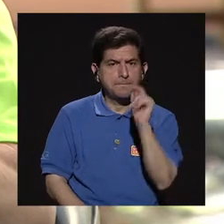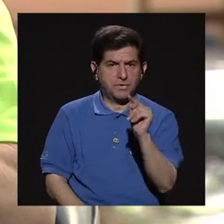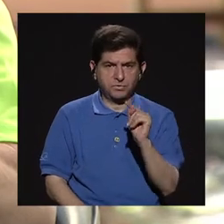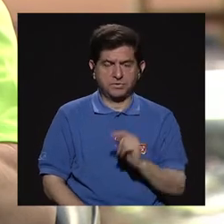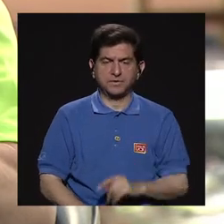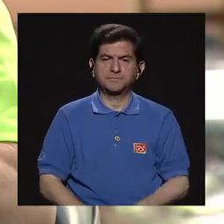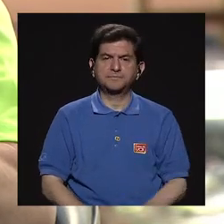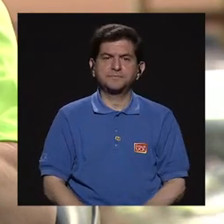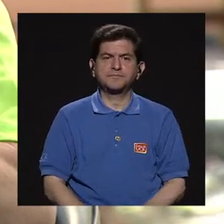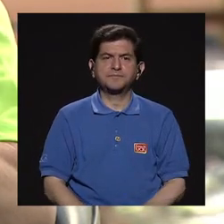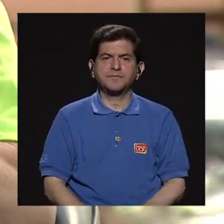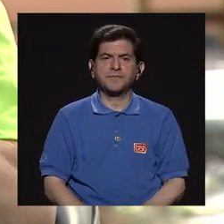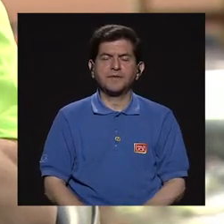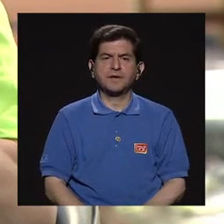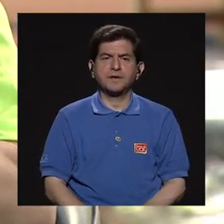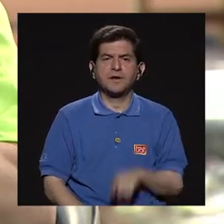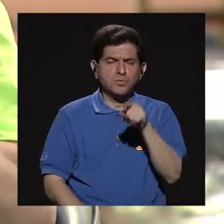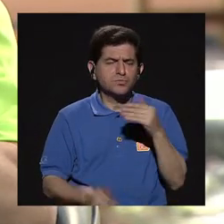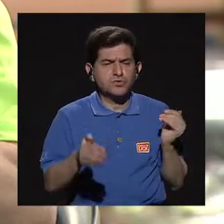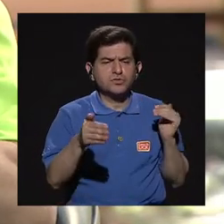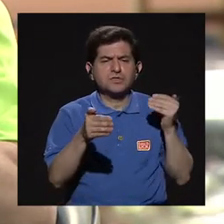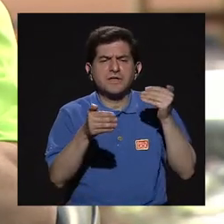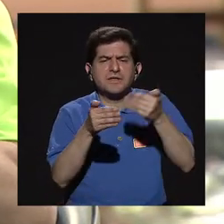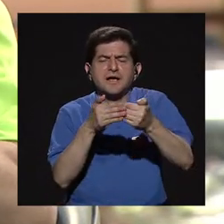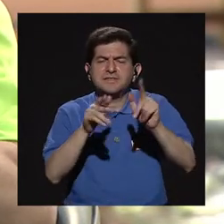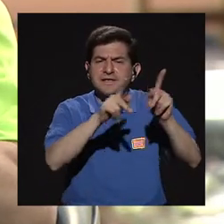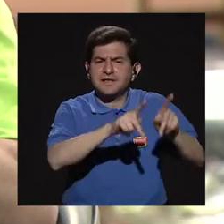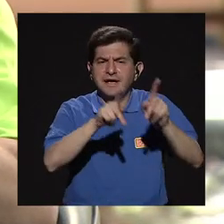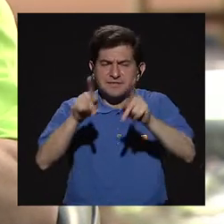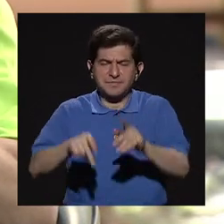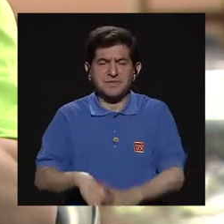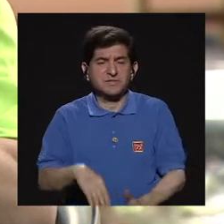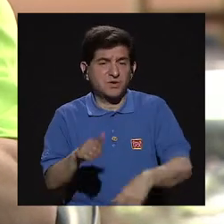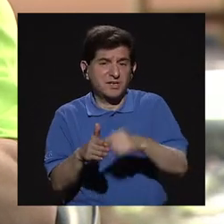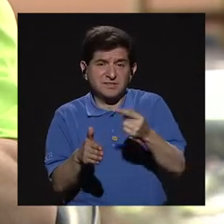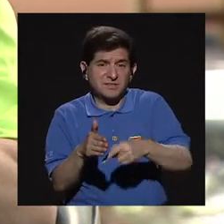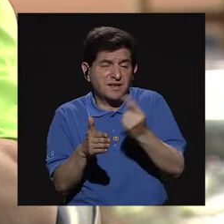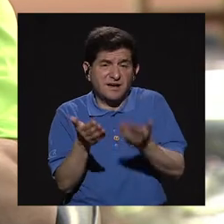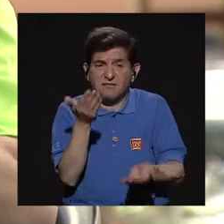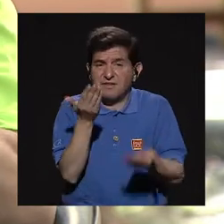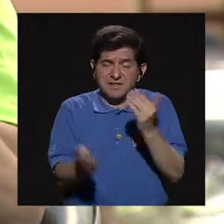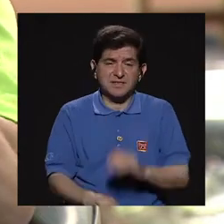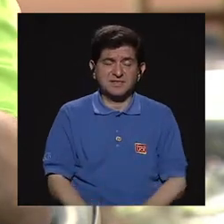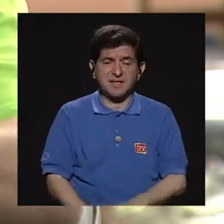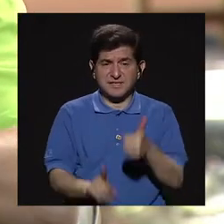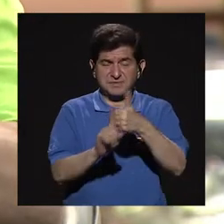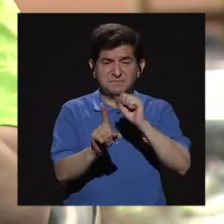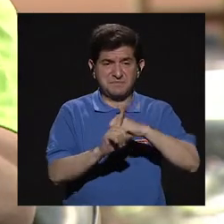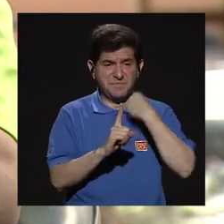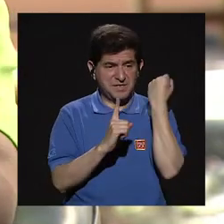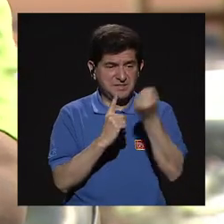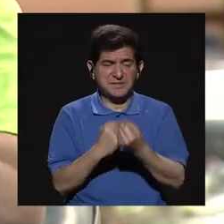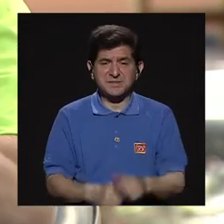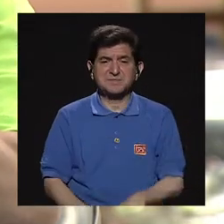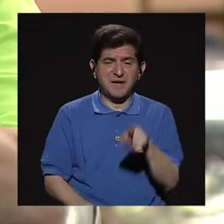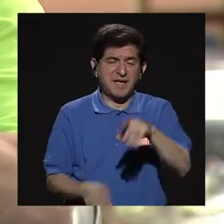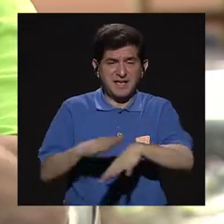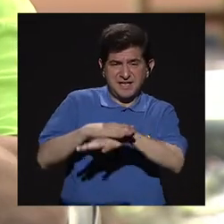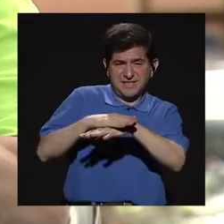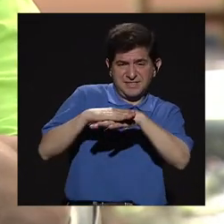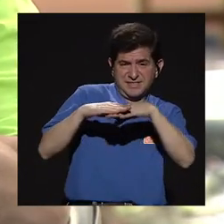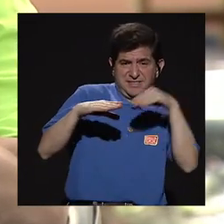que yo tengo es, ¿cómo logran ese acercamiento con estas personas que muchas veces por sus mismas condiciones se auto